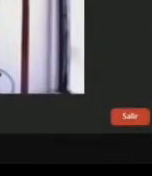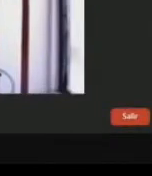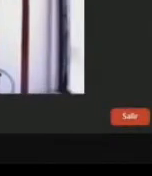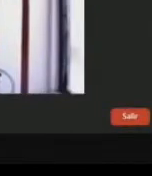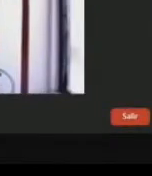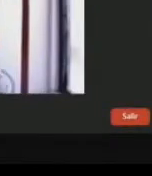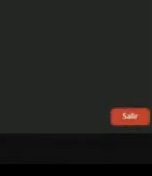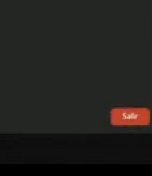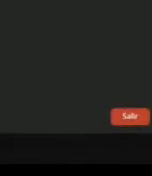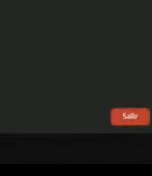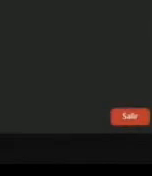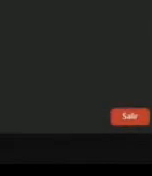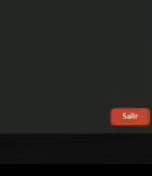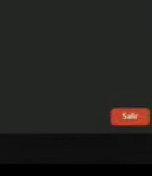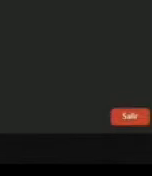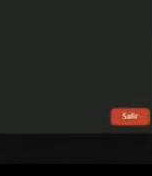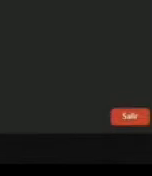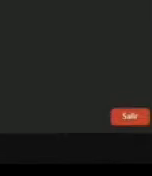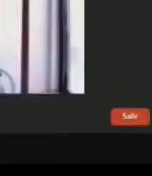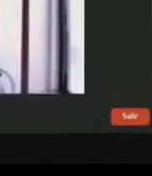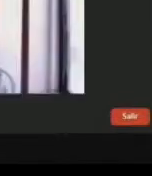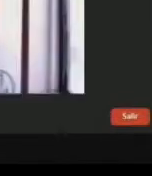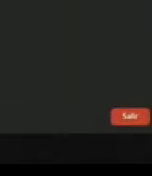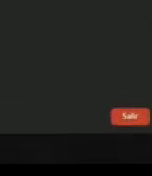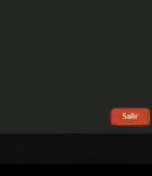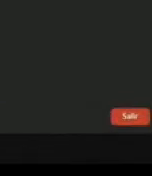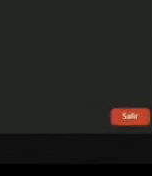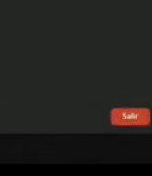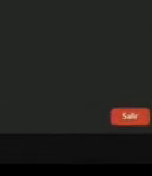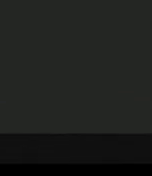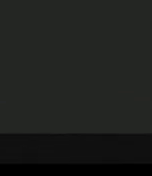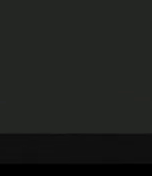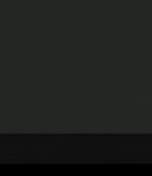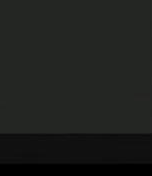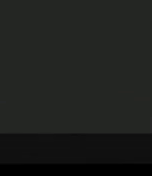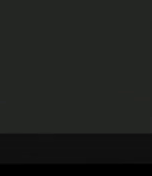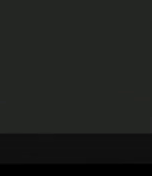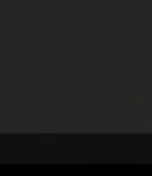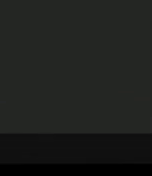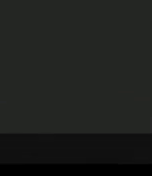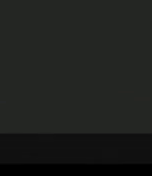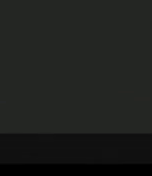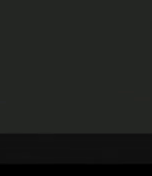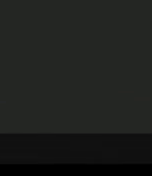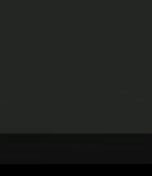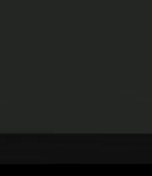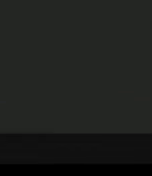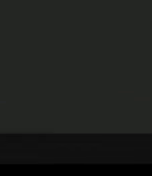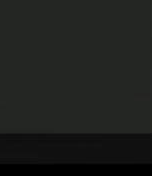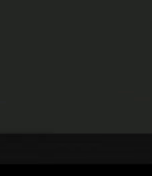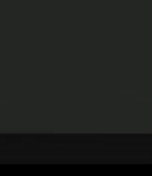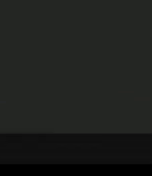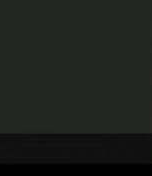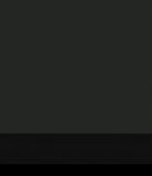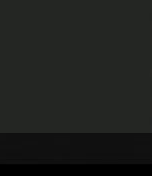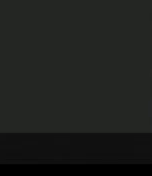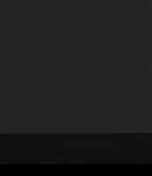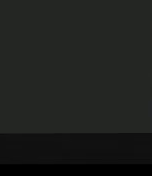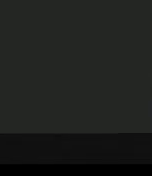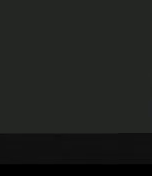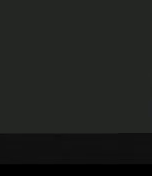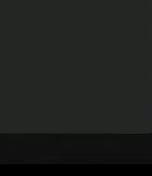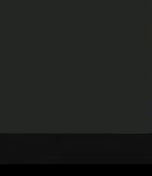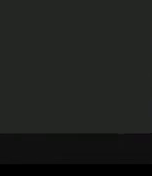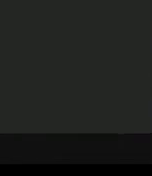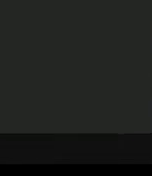y archivos en la era digital, me permito ceder el uso de la voz al maestro José Guadalupe Lúñez, comisionado del INFOEM, quien dirigirá para